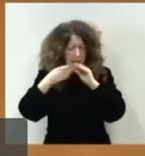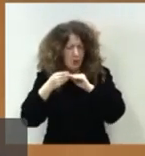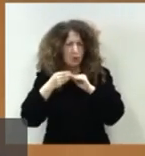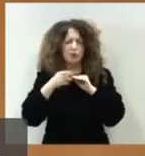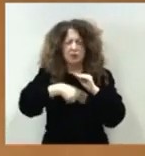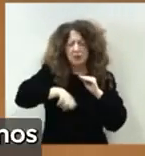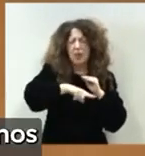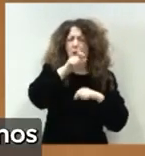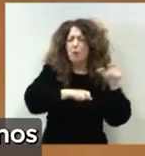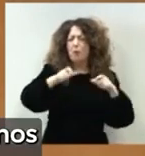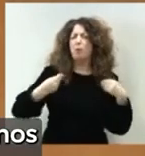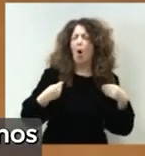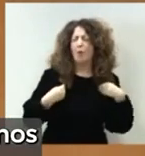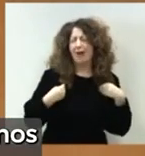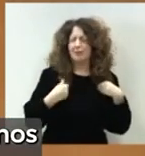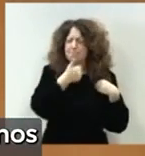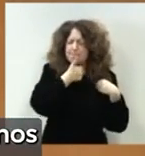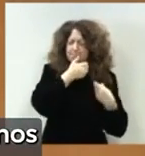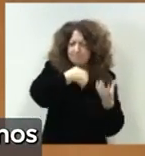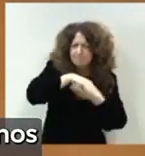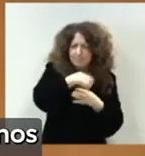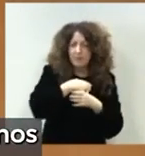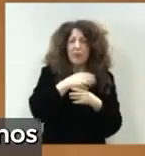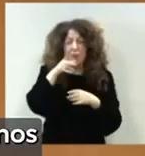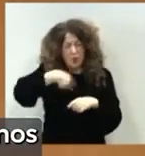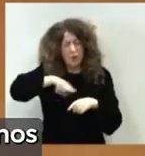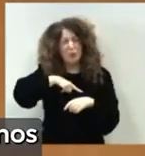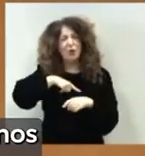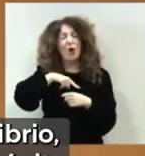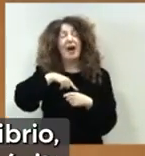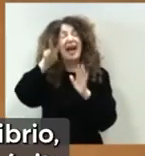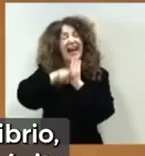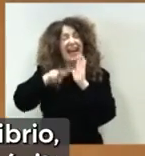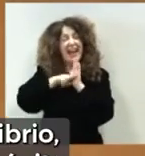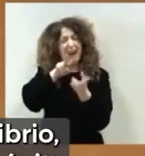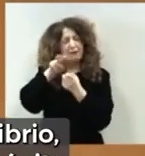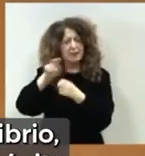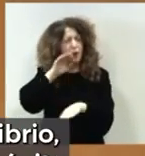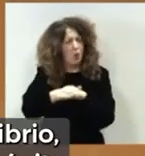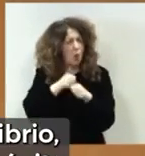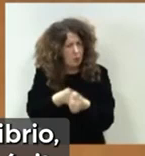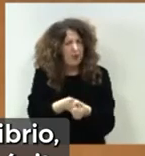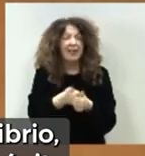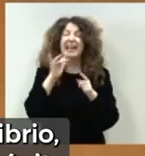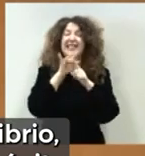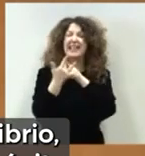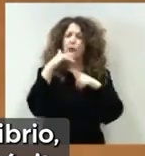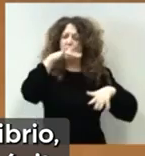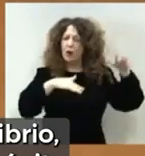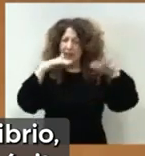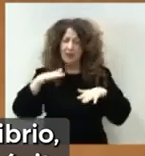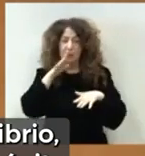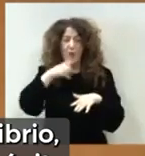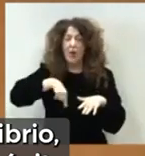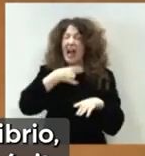población, la merece porque nosotros cumplimos con todas las reglas fiscales, porque estamos en situación de equilibrio, porque tenemos la